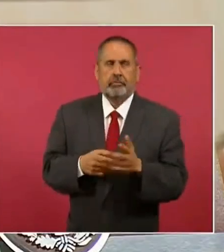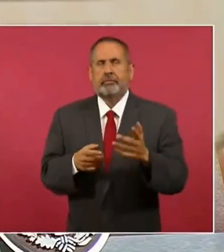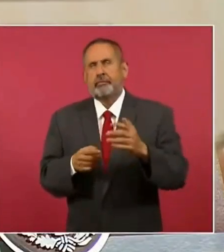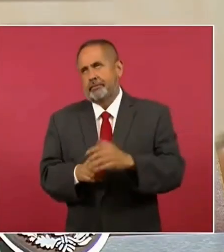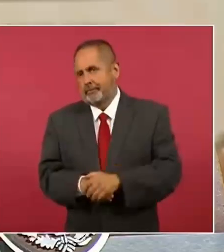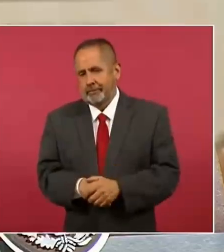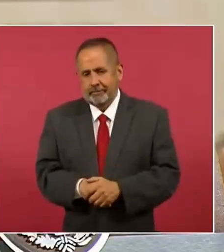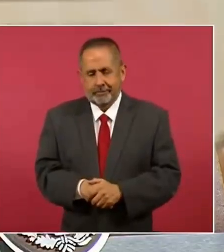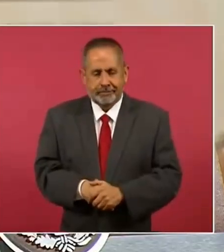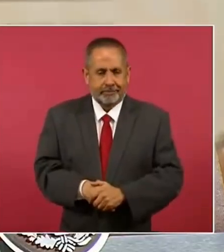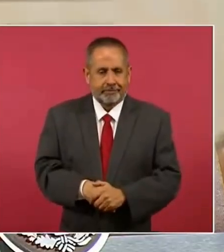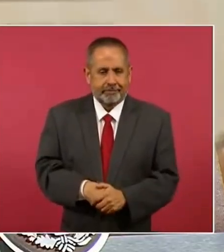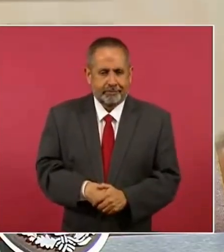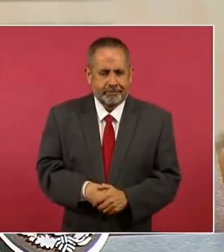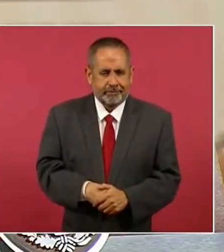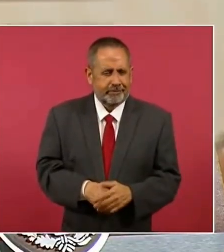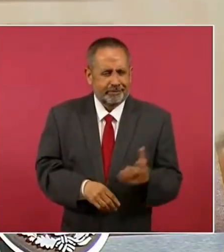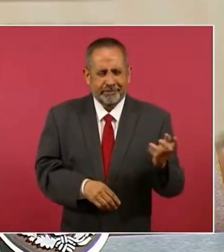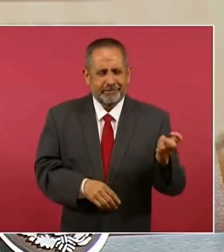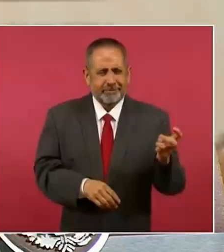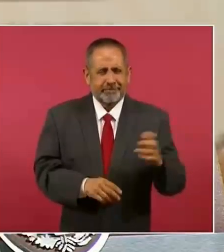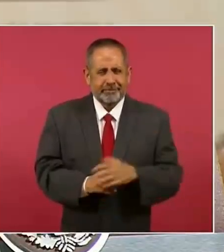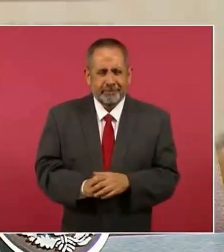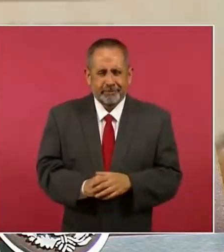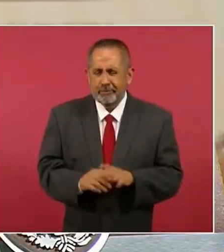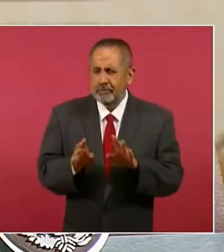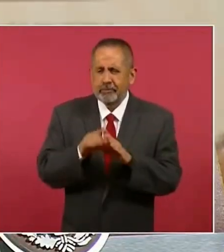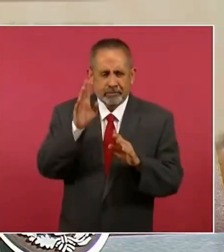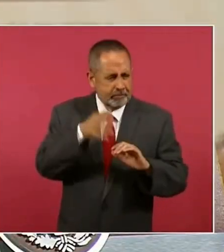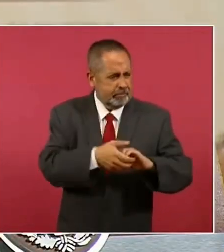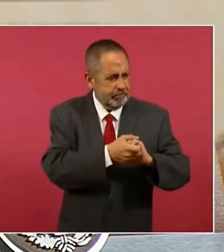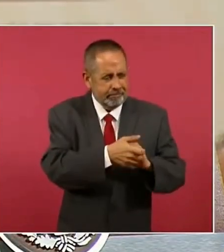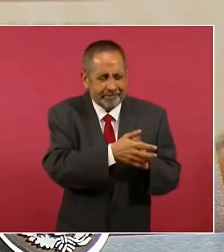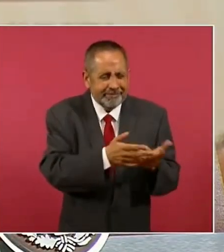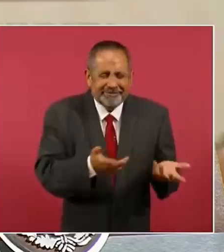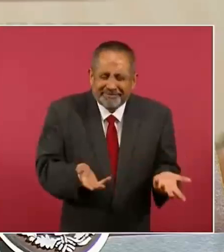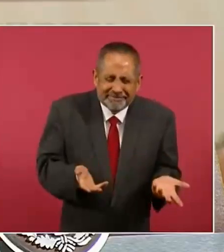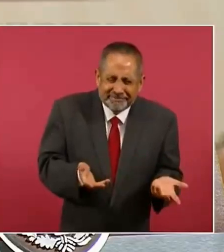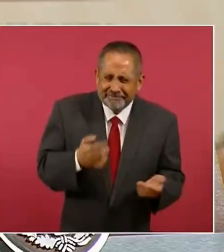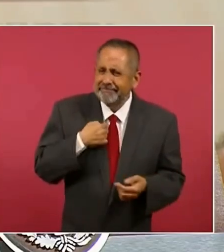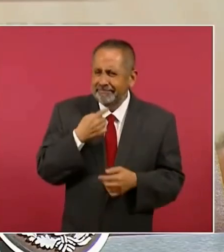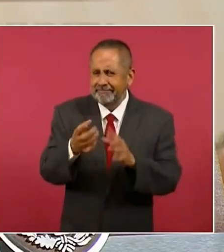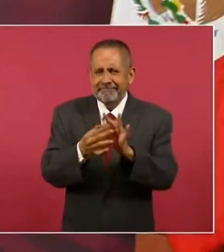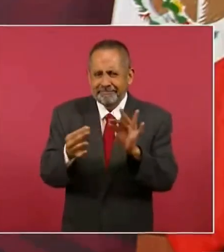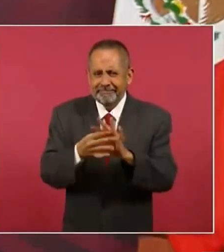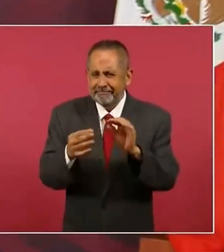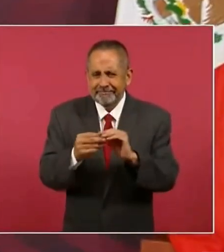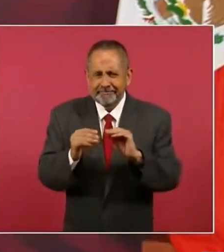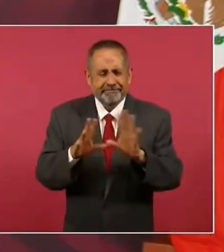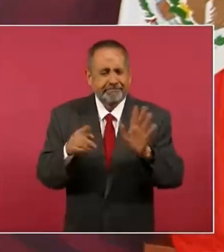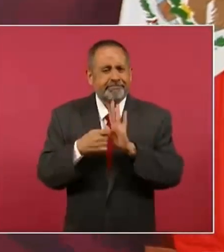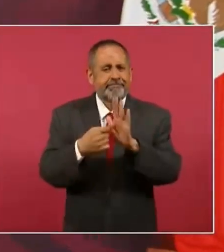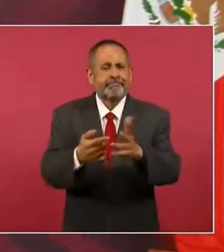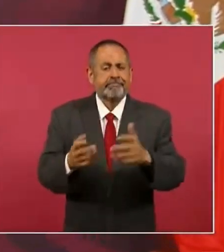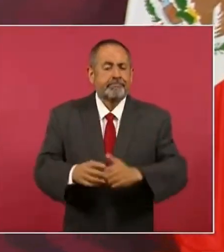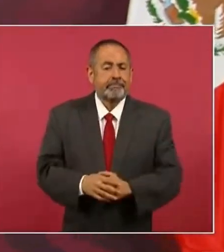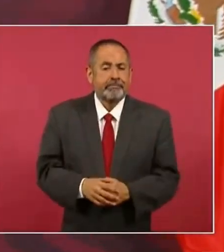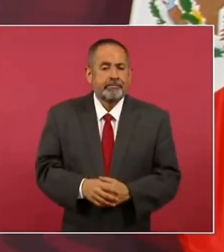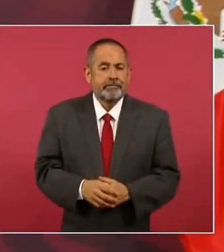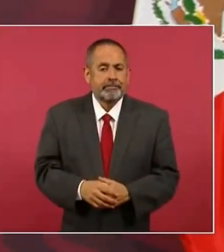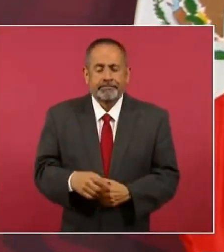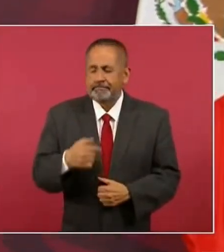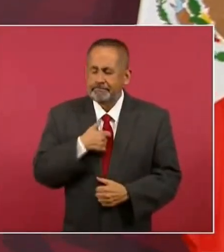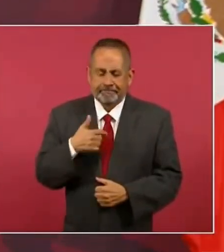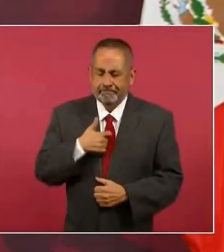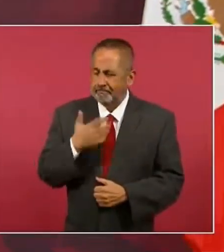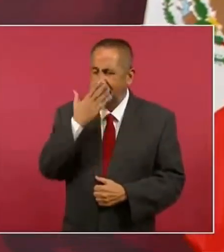Dóriga, ¿no? Ese saludo, cómo se los estoy explicando, exponiendo. Yo no tengo